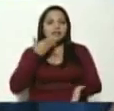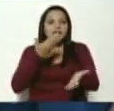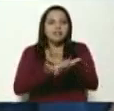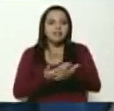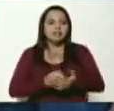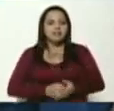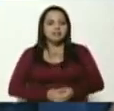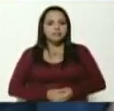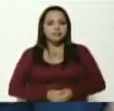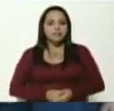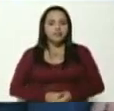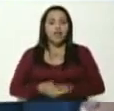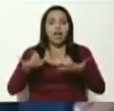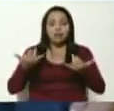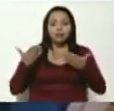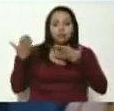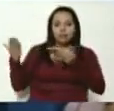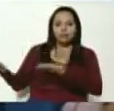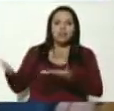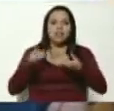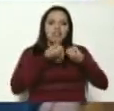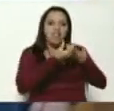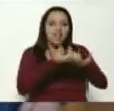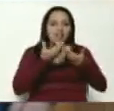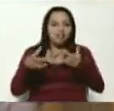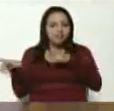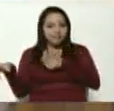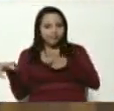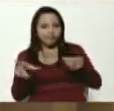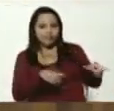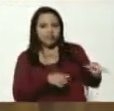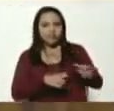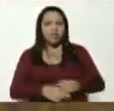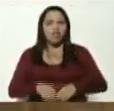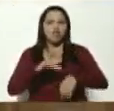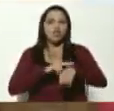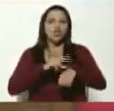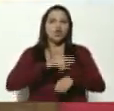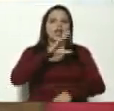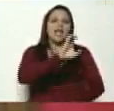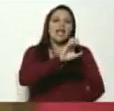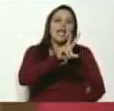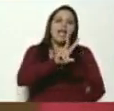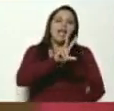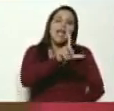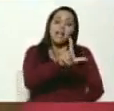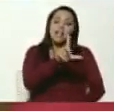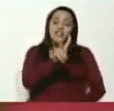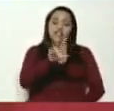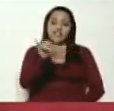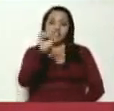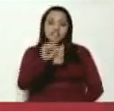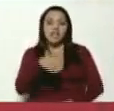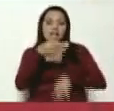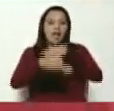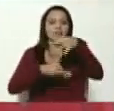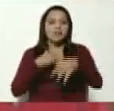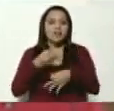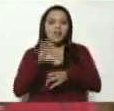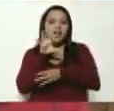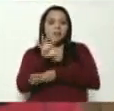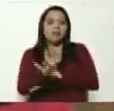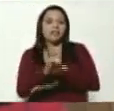Bien, escuchamos declaraciones del Contralor General de la República, doctor Elvis Amoroso, quien anunciaba al país la prórroga